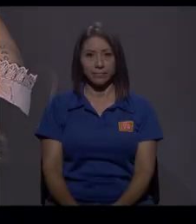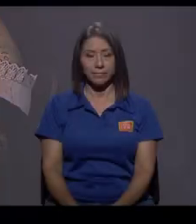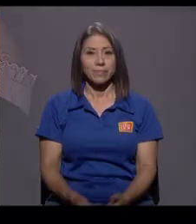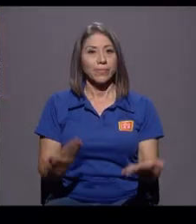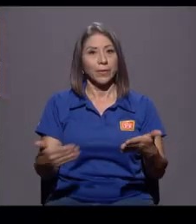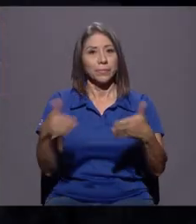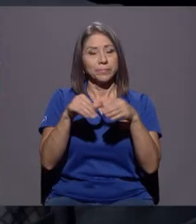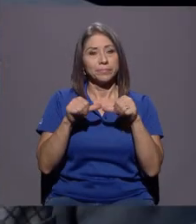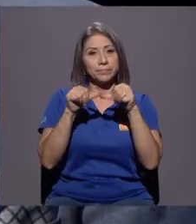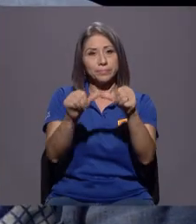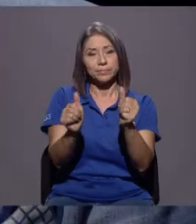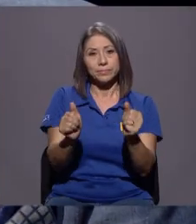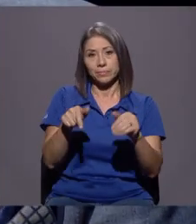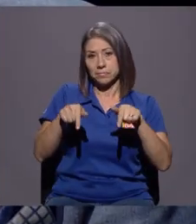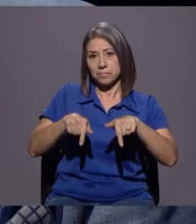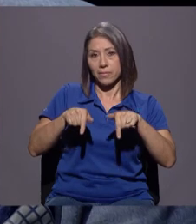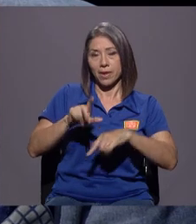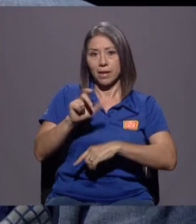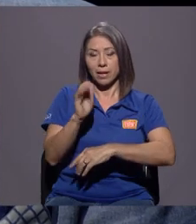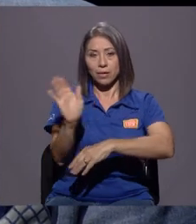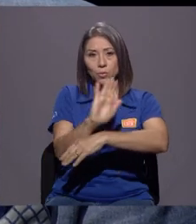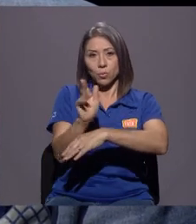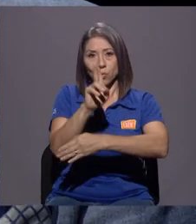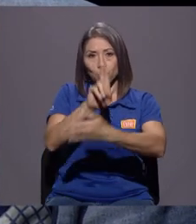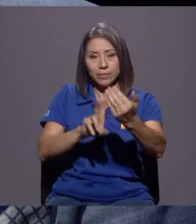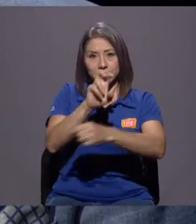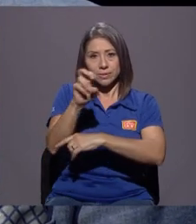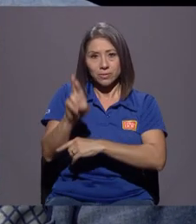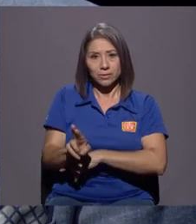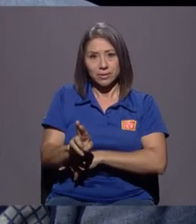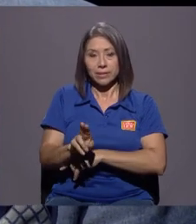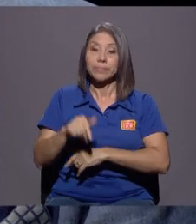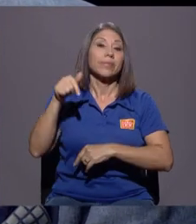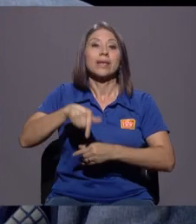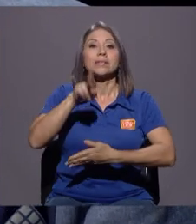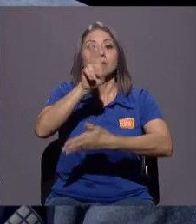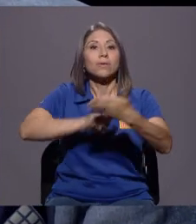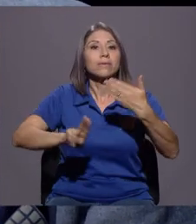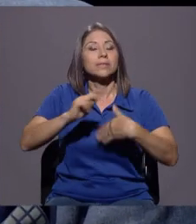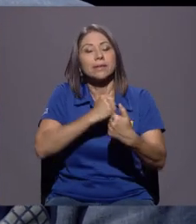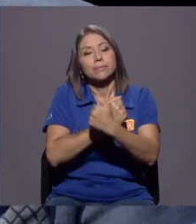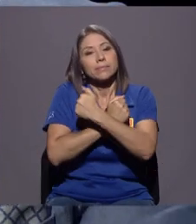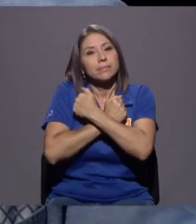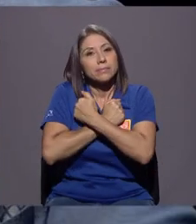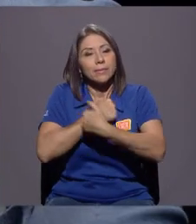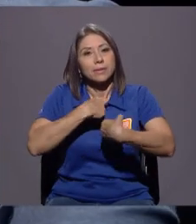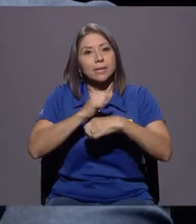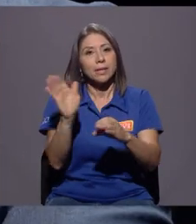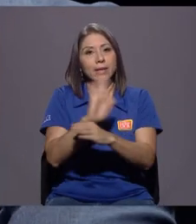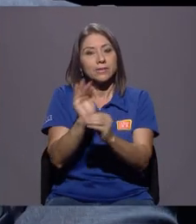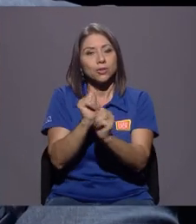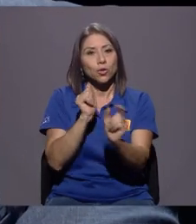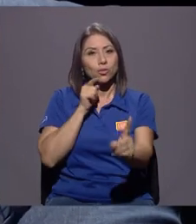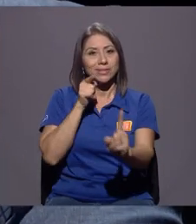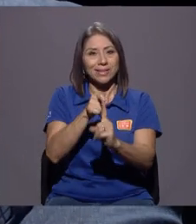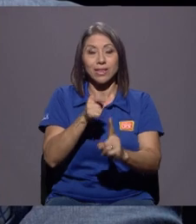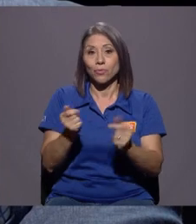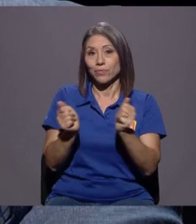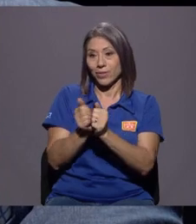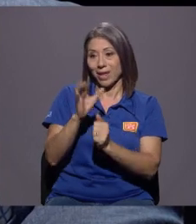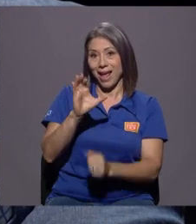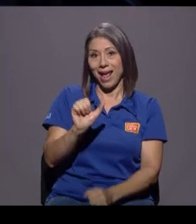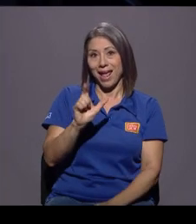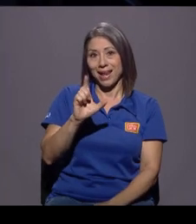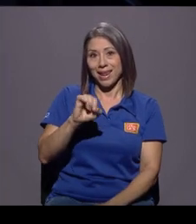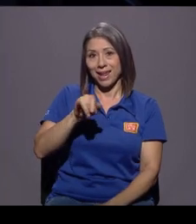Regresamos a los estudios del canal Universidad de Costa Rica, esta universidad que ama hacer televisión con sentido. Estamos con Alejandra Comez,